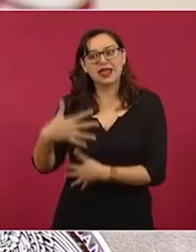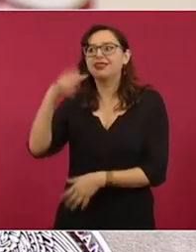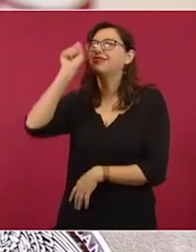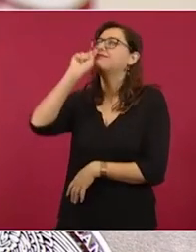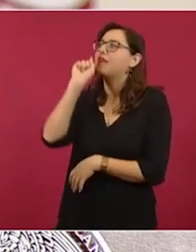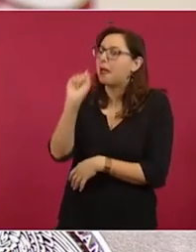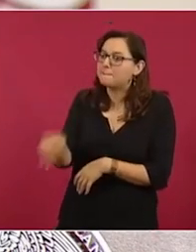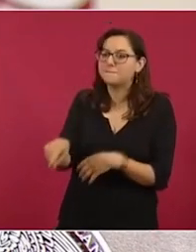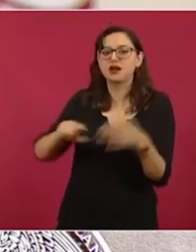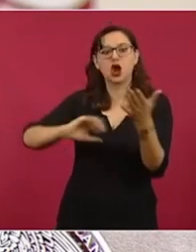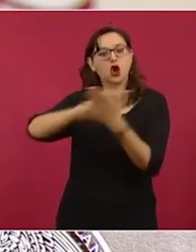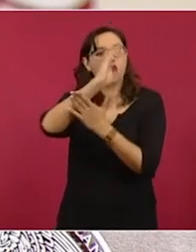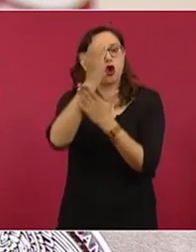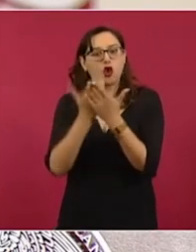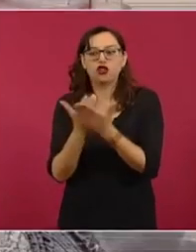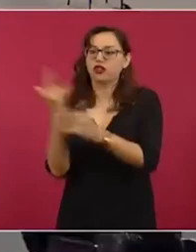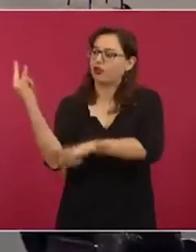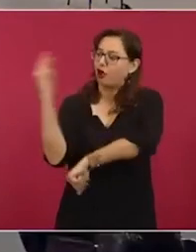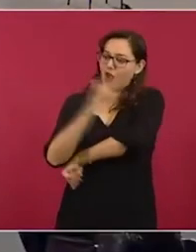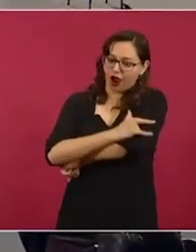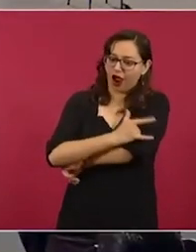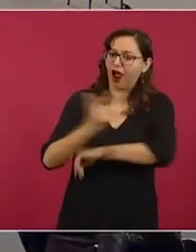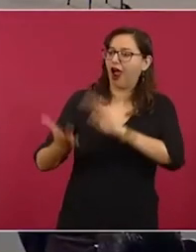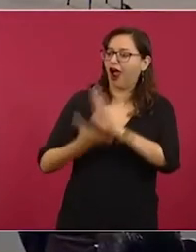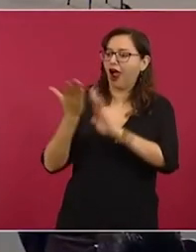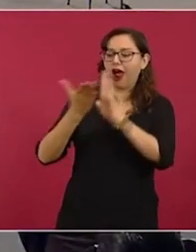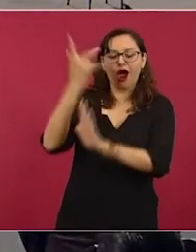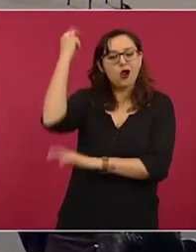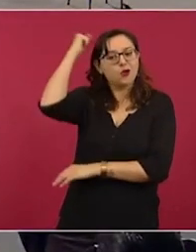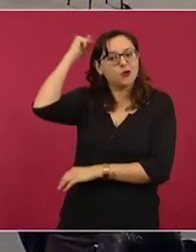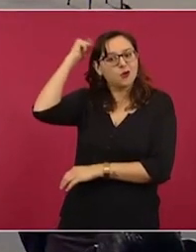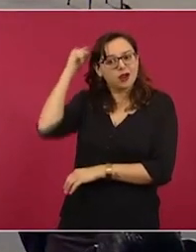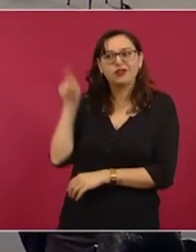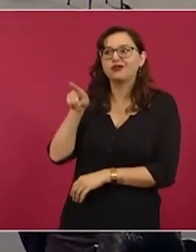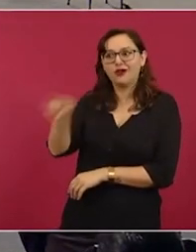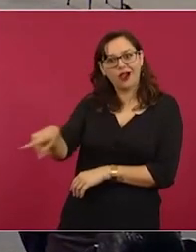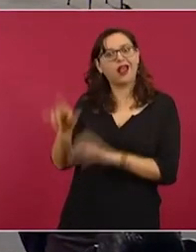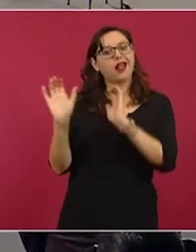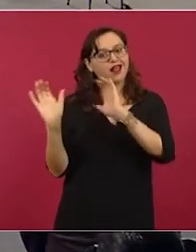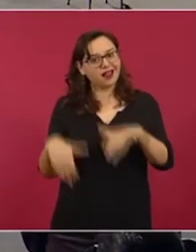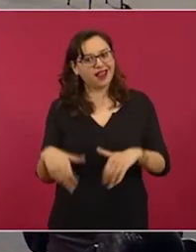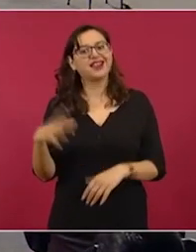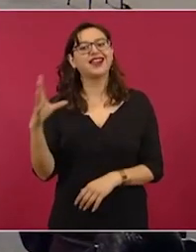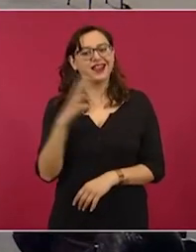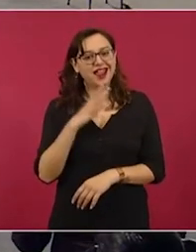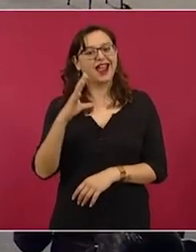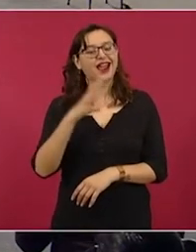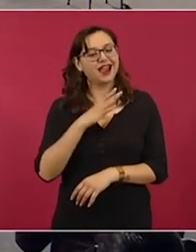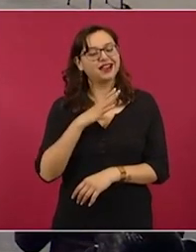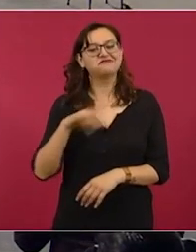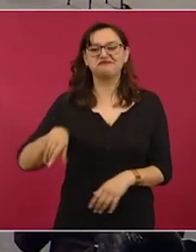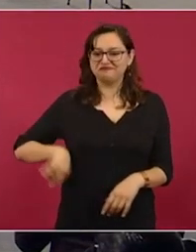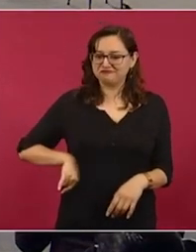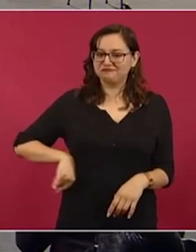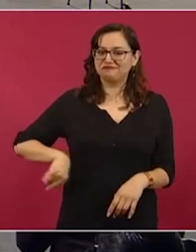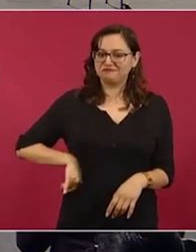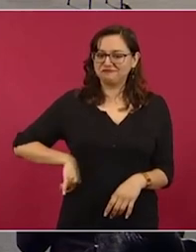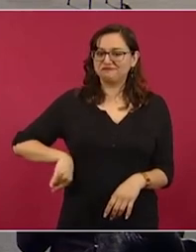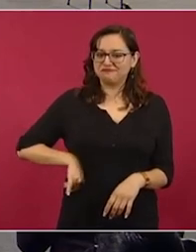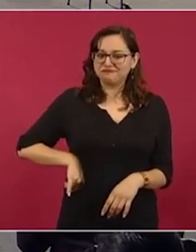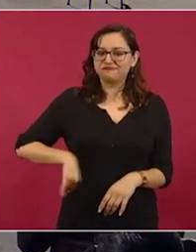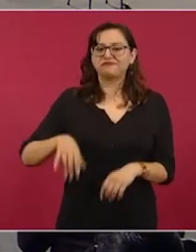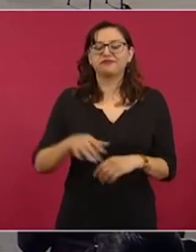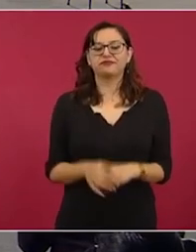planeación, diseño y construcción del Aeropuerto de Texcoco. El